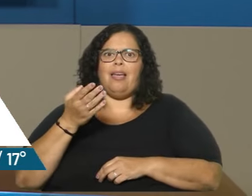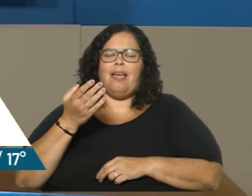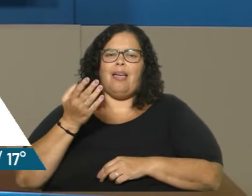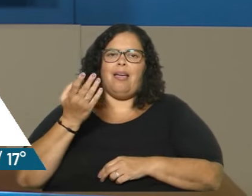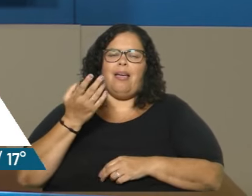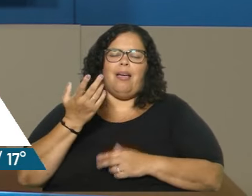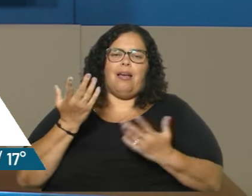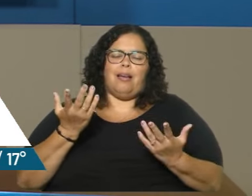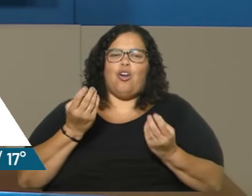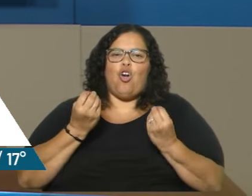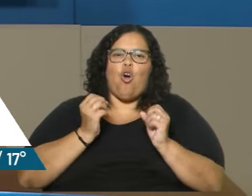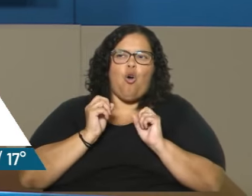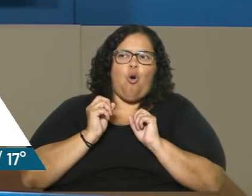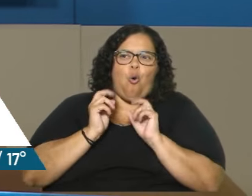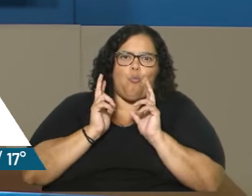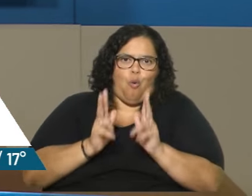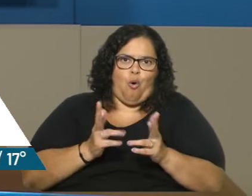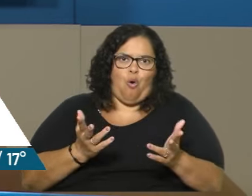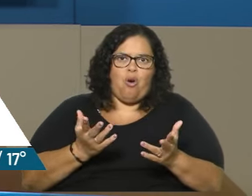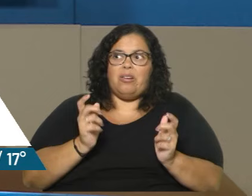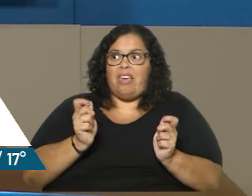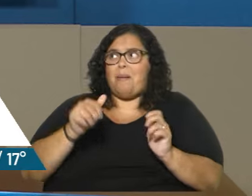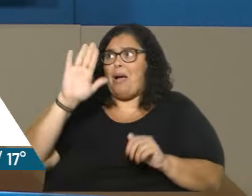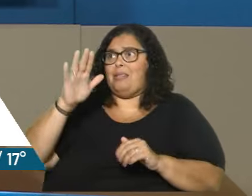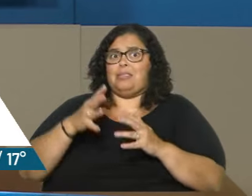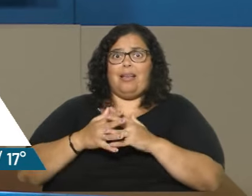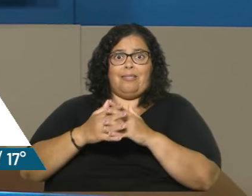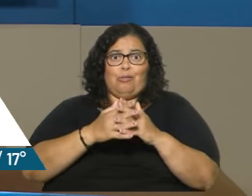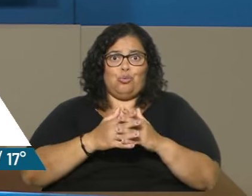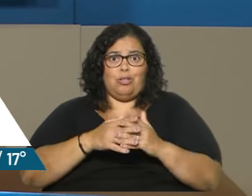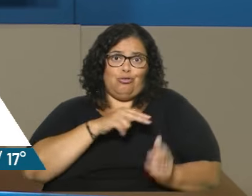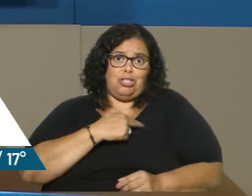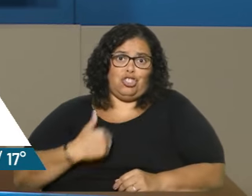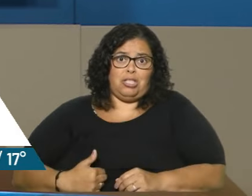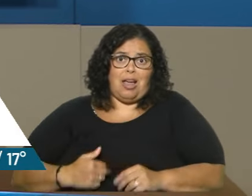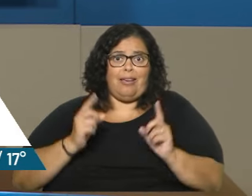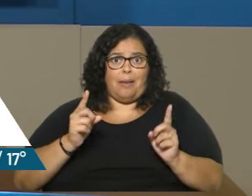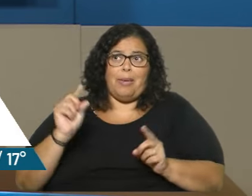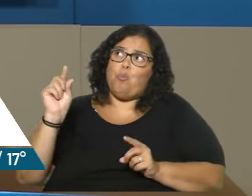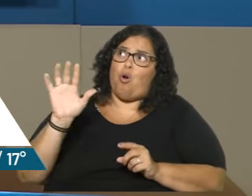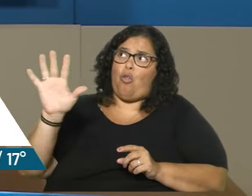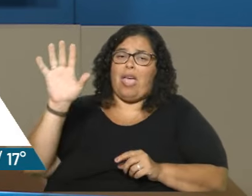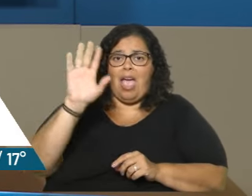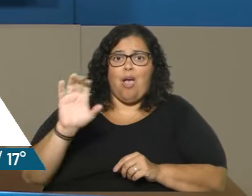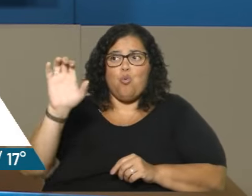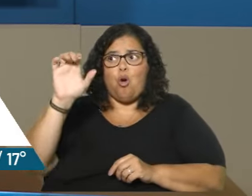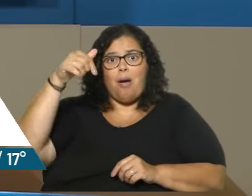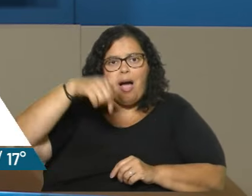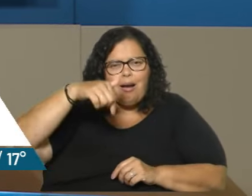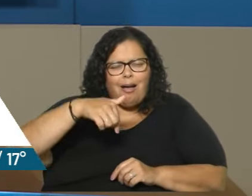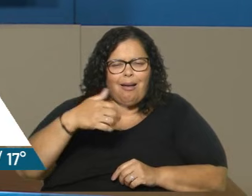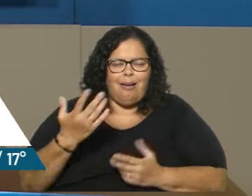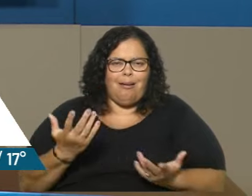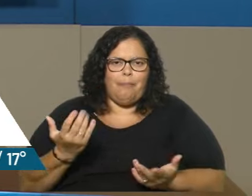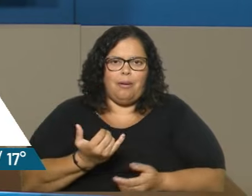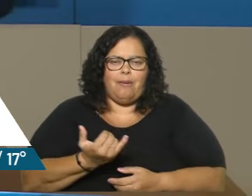emiten gases de efecto invernadero es China y Estados Unidos, y parte de Europa. Digo, acá creo que es toda una falacia que